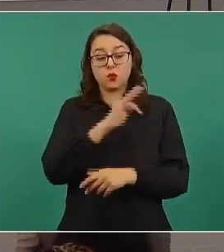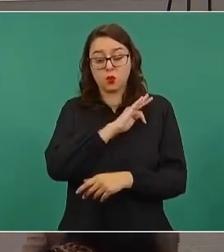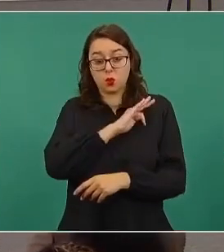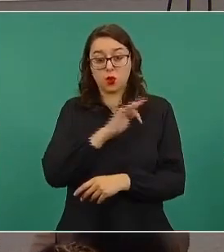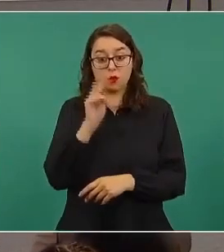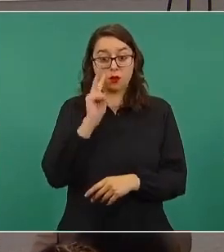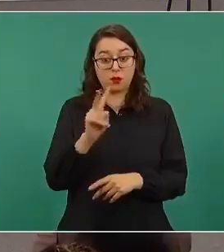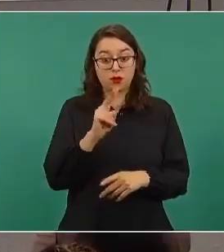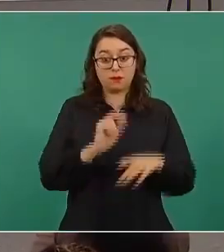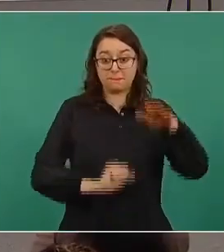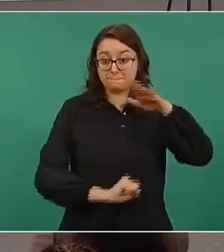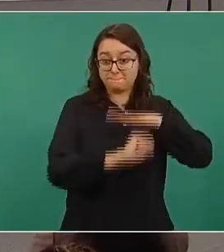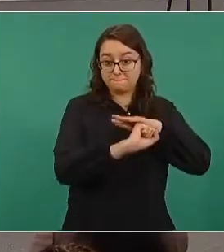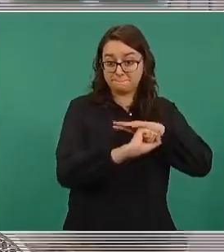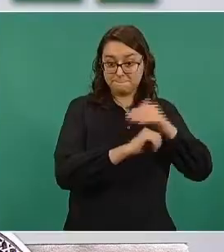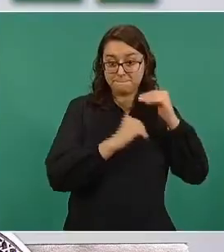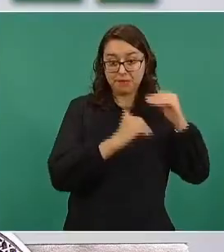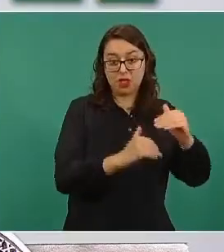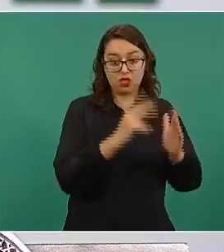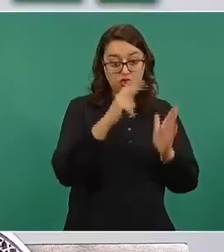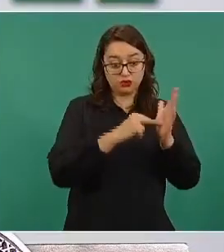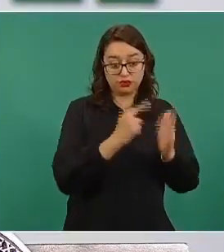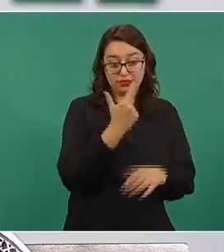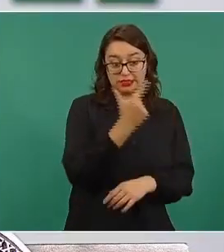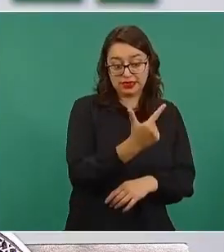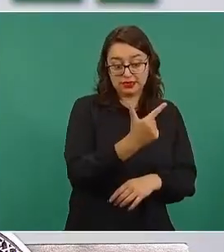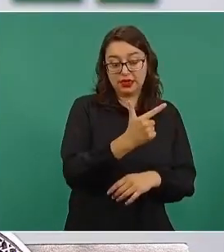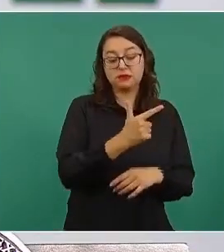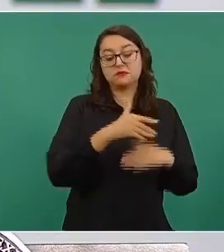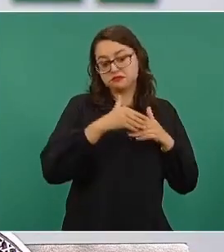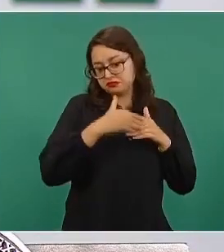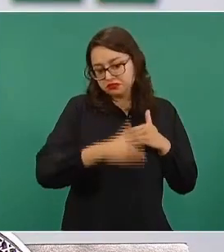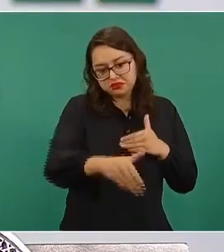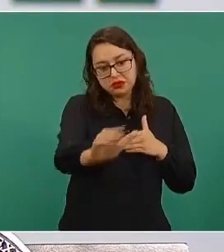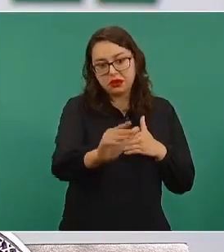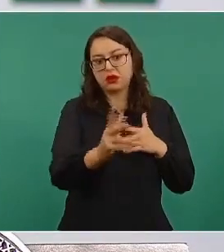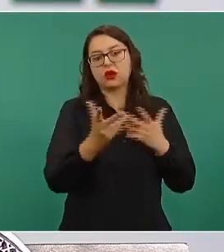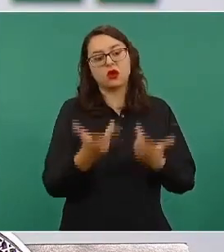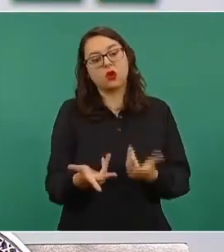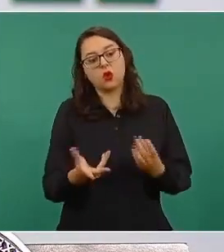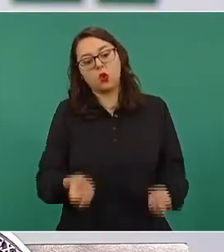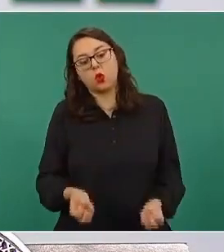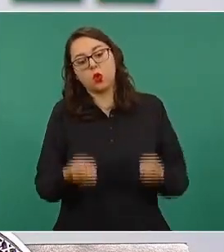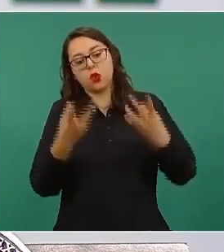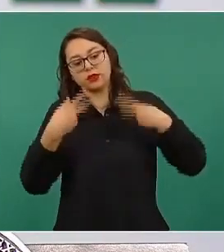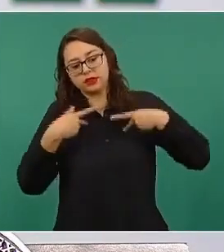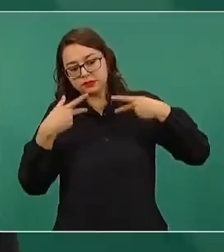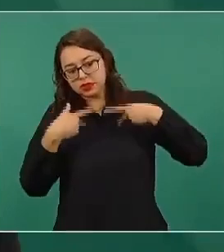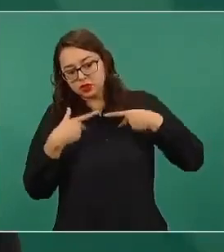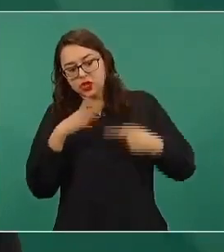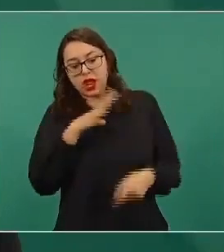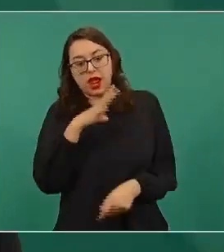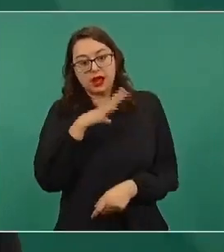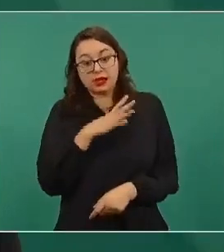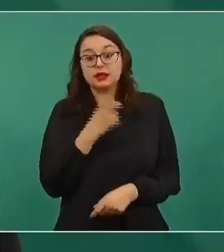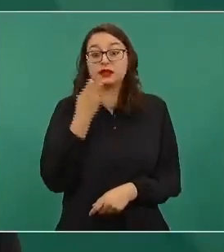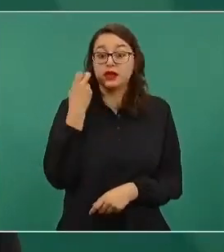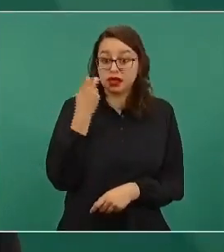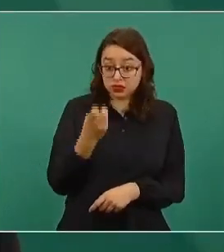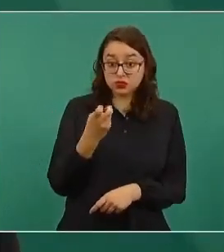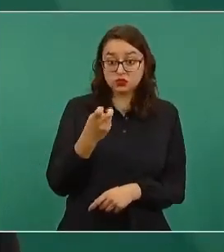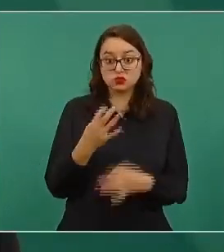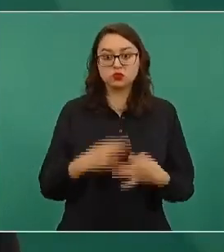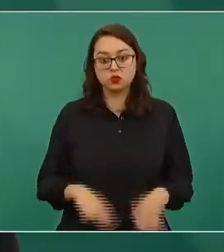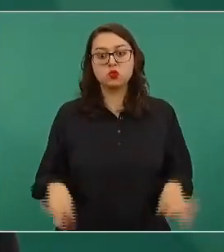de 2007 está ponderado por la población. Es decir, la fórmula, la reforma que hubo en 2007 le da un énfasis muy grande